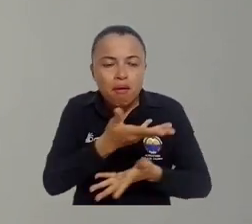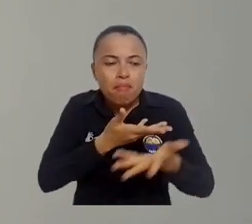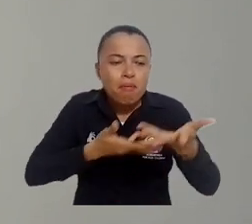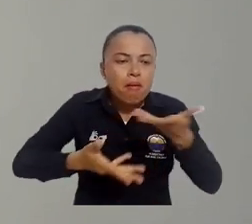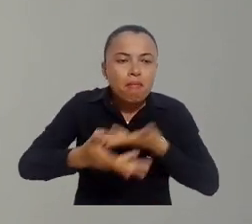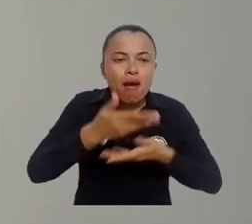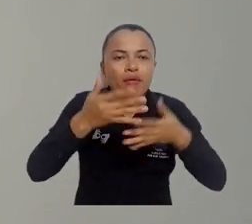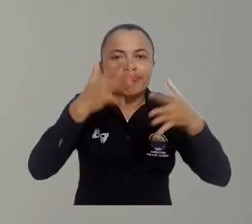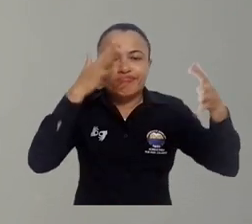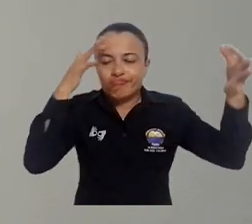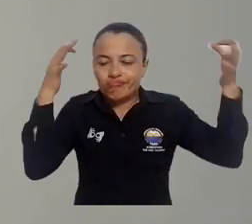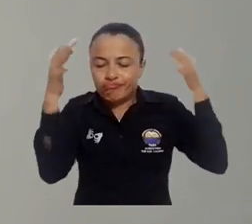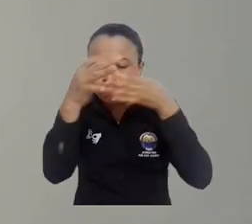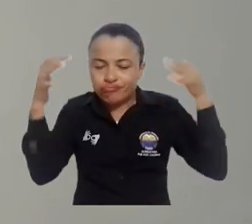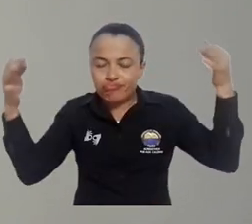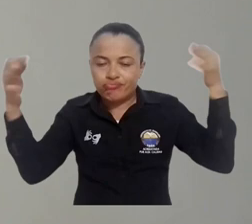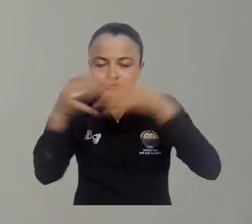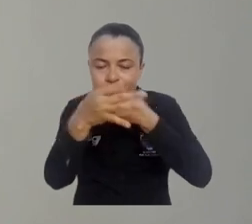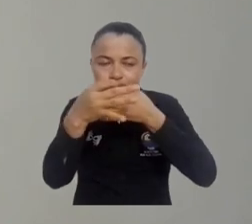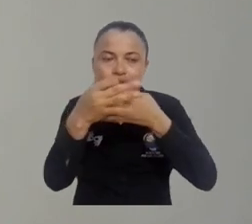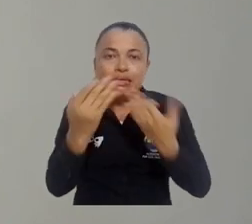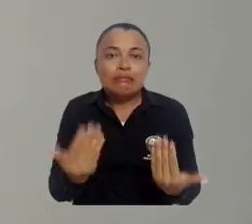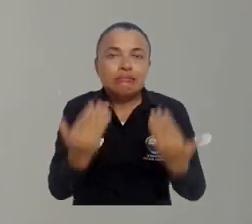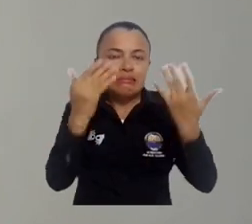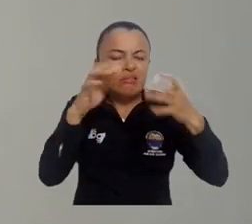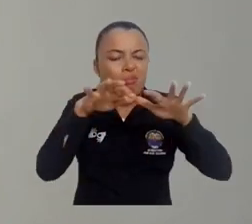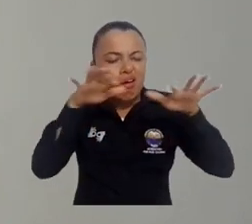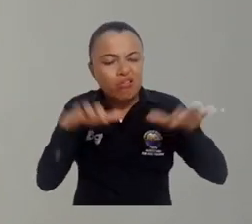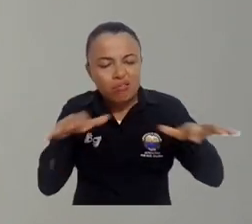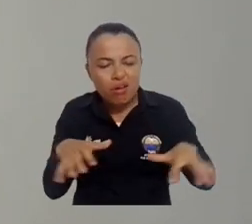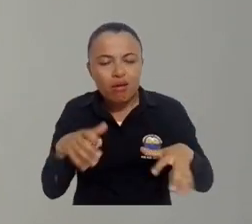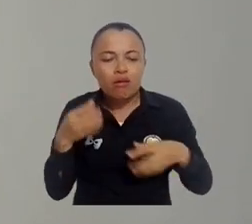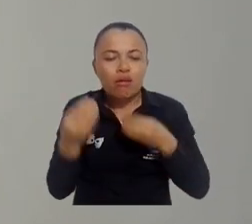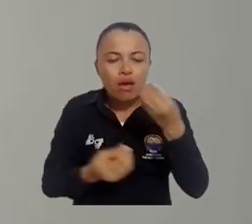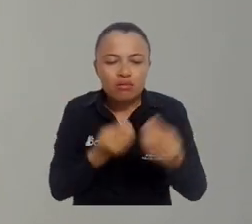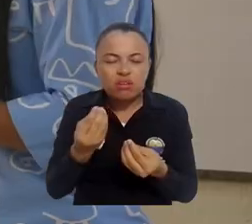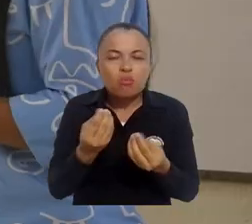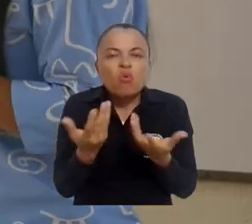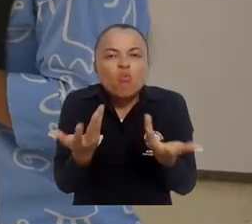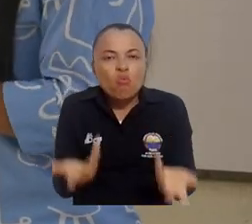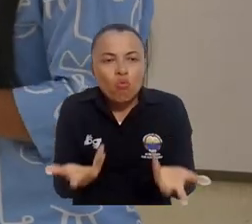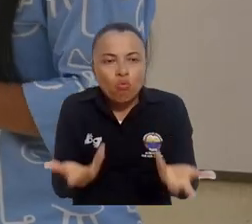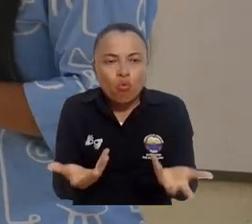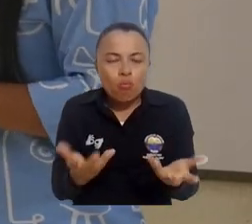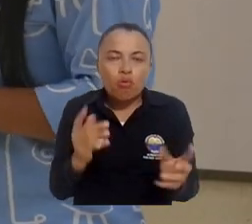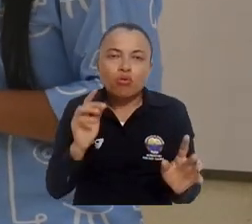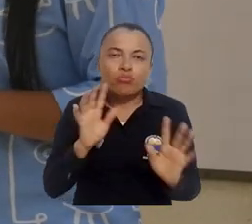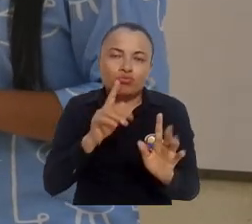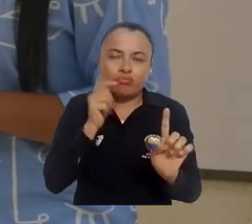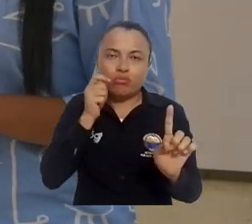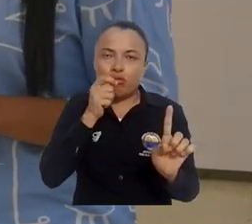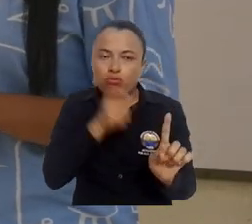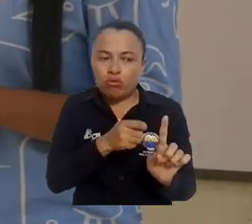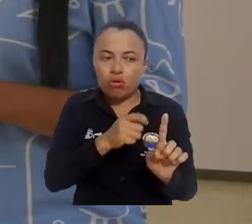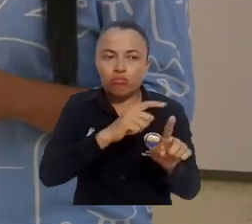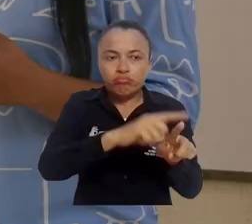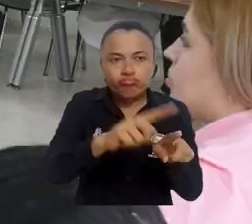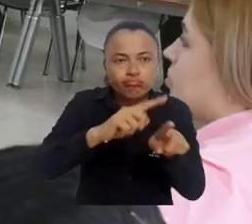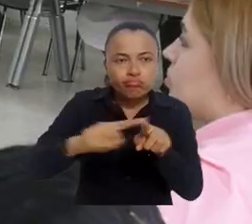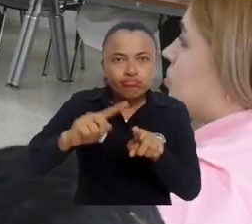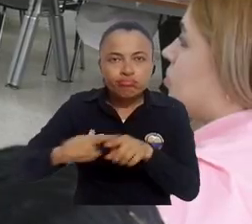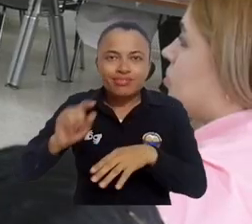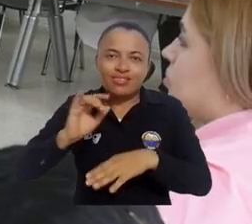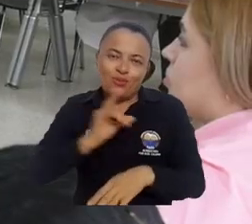poder intercambiar conocimientos y las actividades que realmente realizamos desde el mismo rol